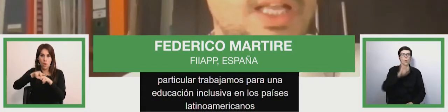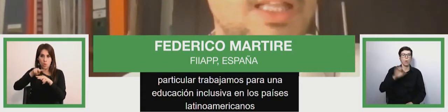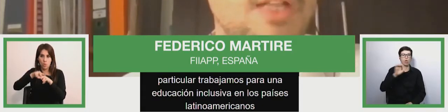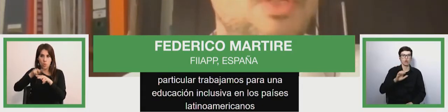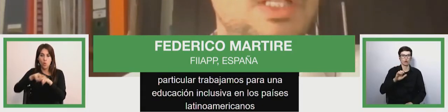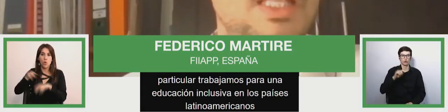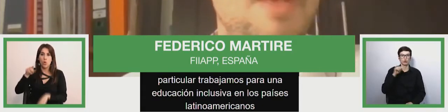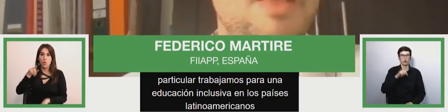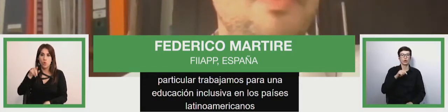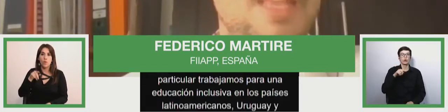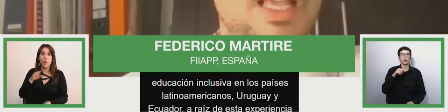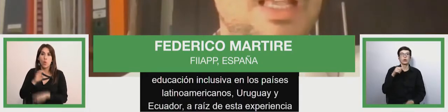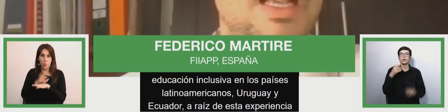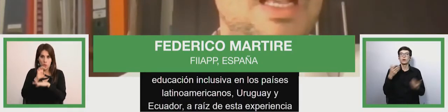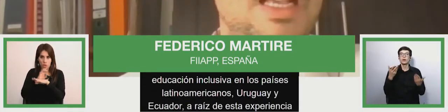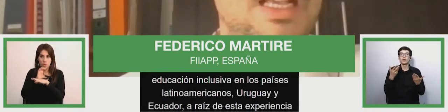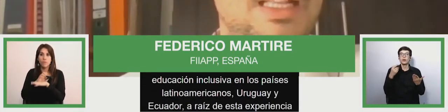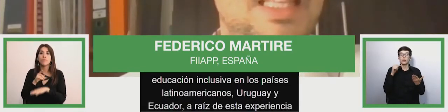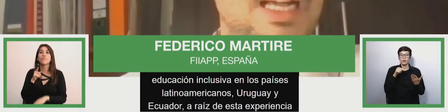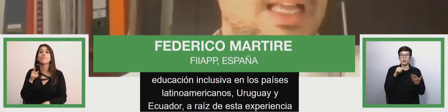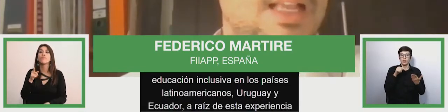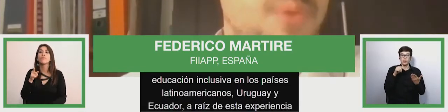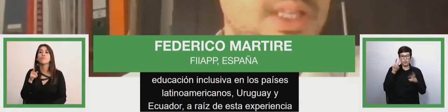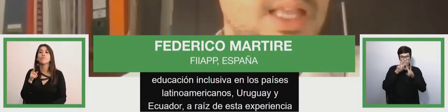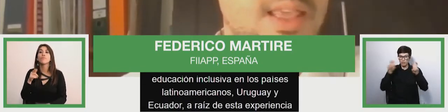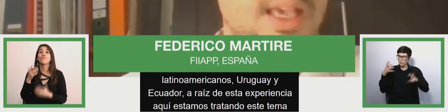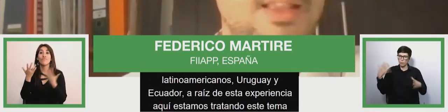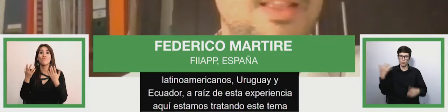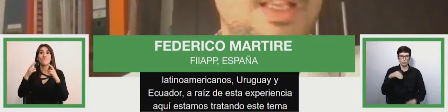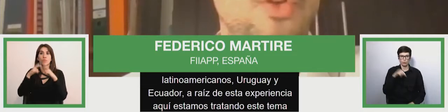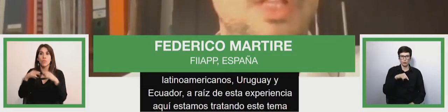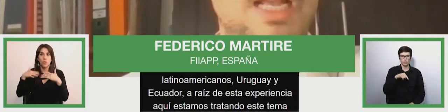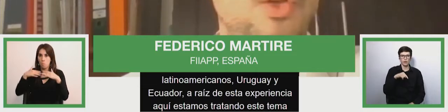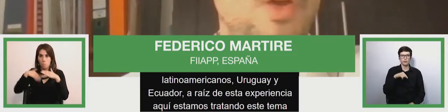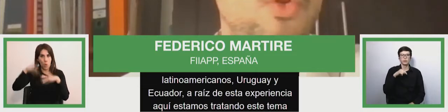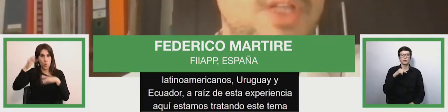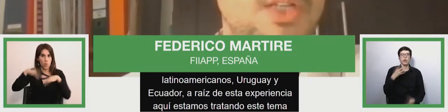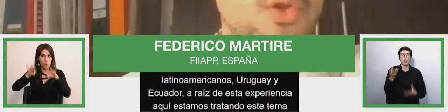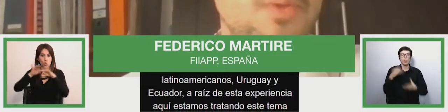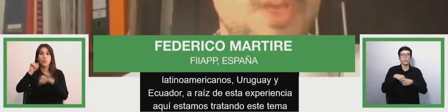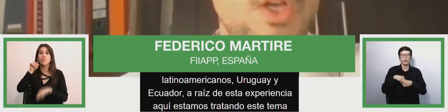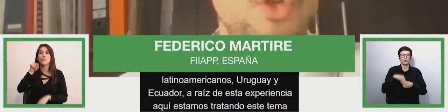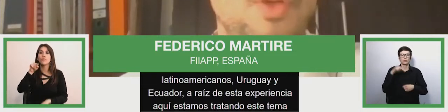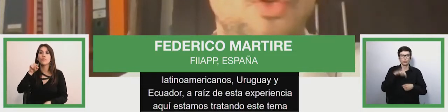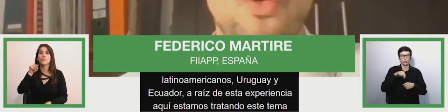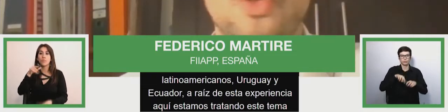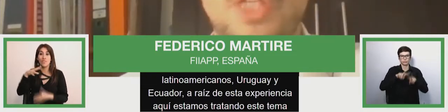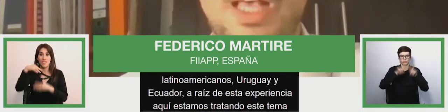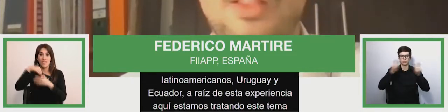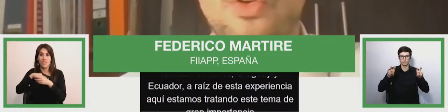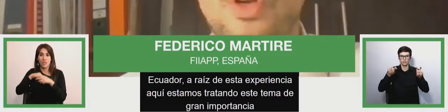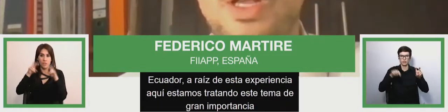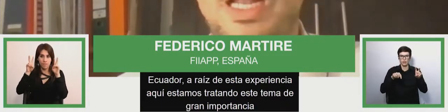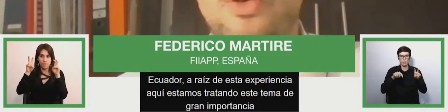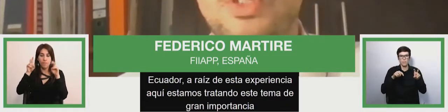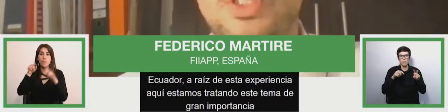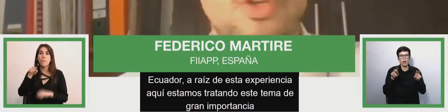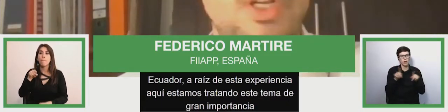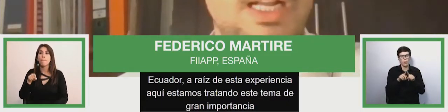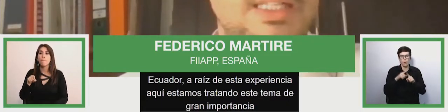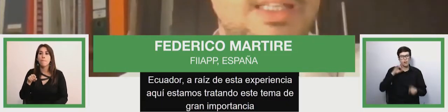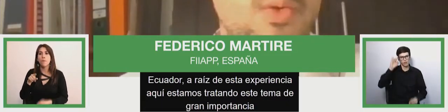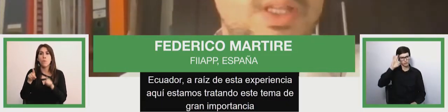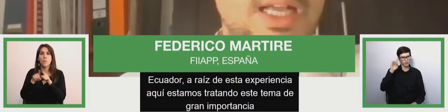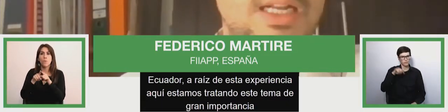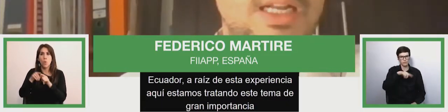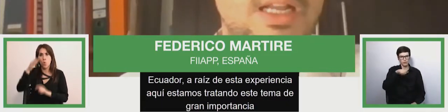tratando este tema de tan gran importancia dentro del actual contexto, sobre todo considerando la condición